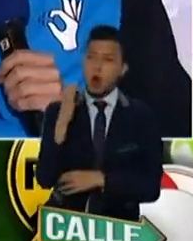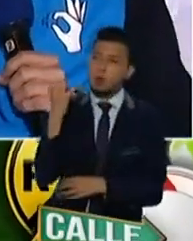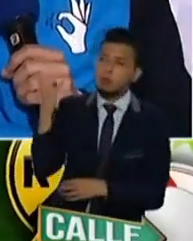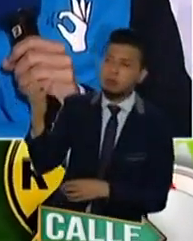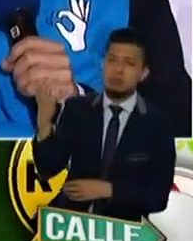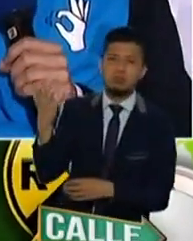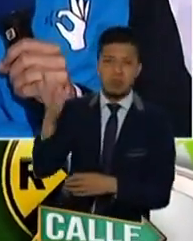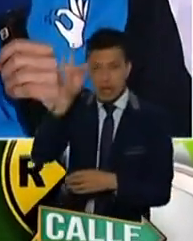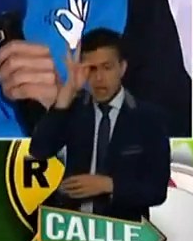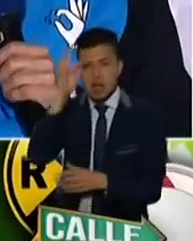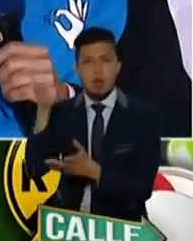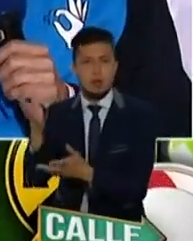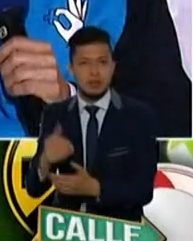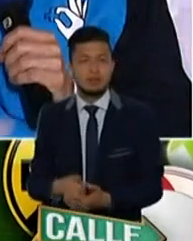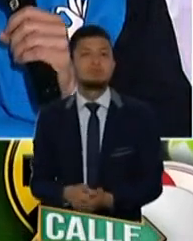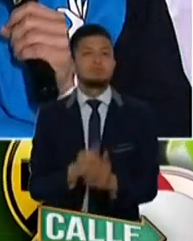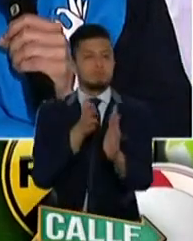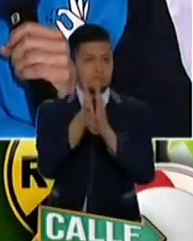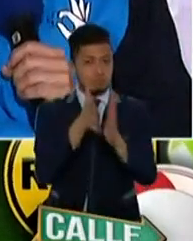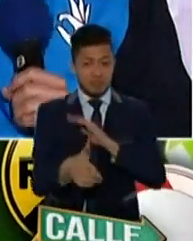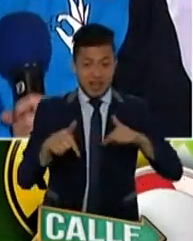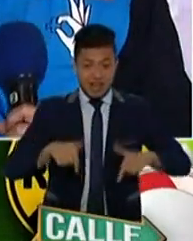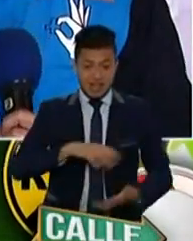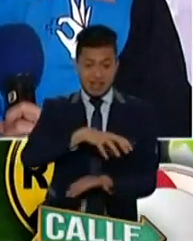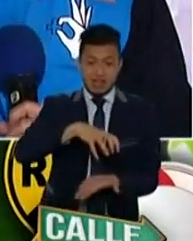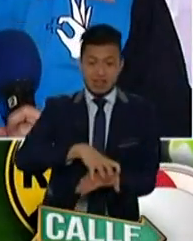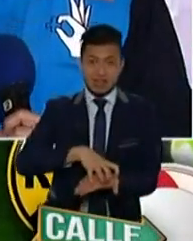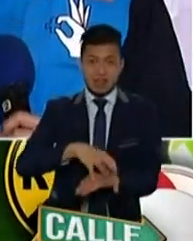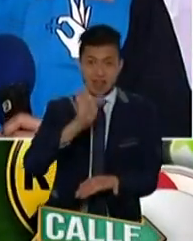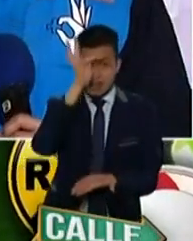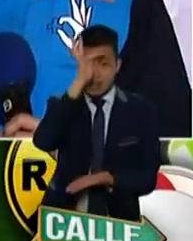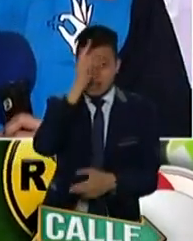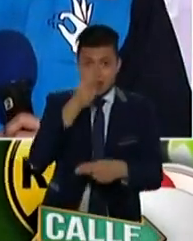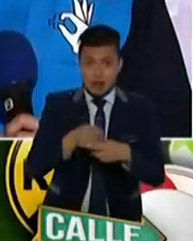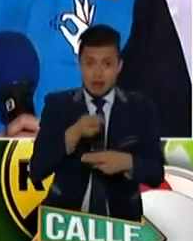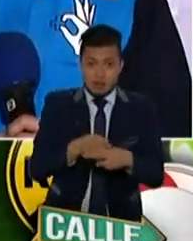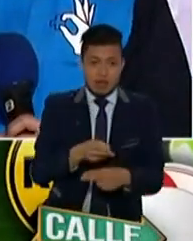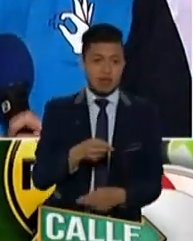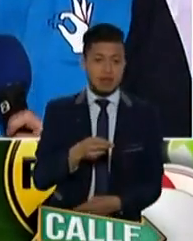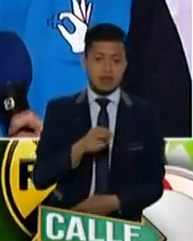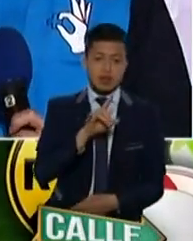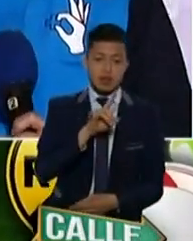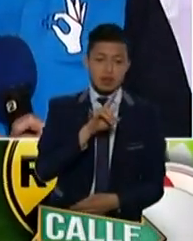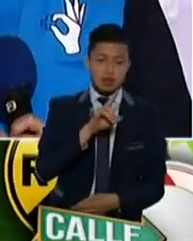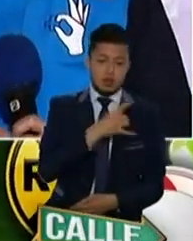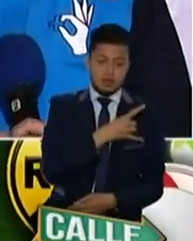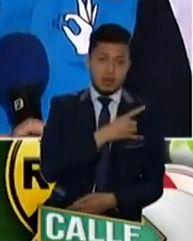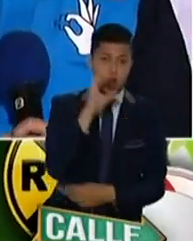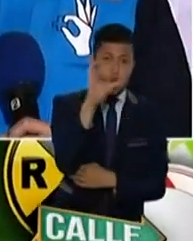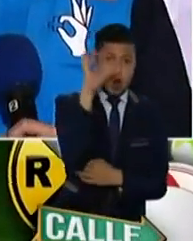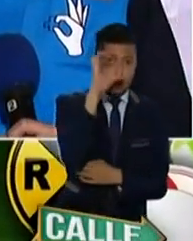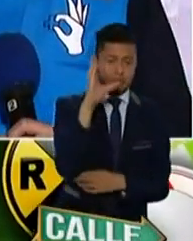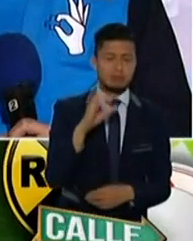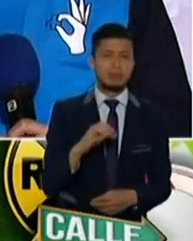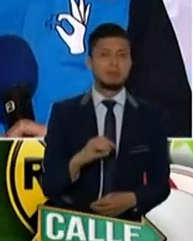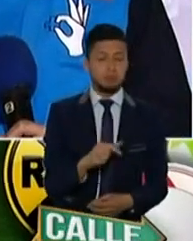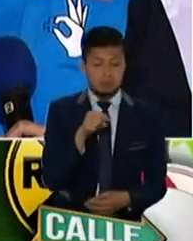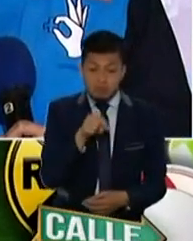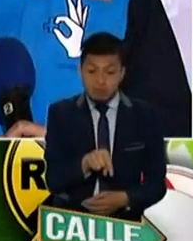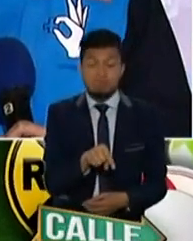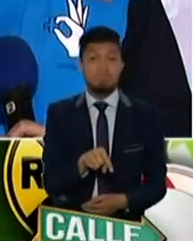Sí, la cabeza. Muy buenas noticias desde la Clínica Universitaria Colombia. Estamos culminando nuestra jornada. Hemos